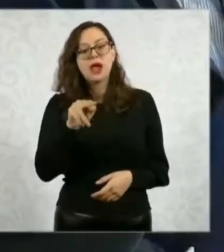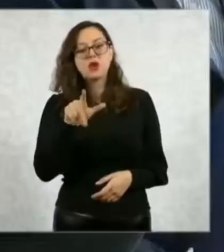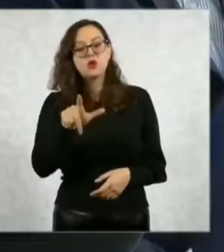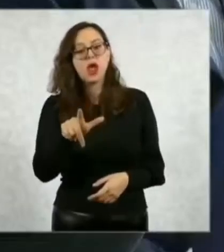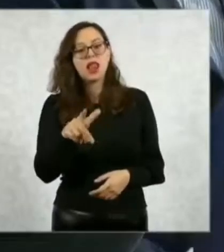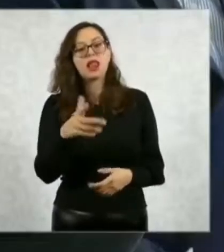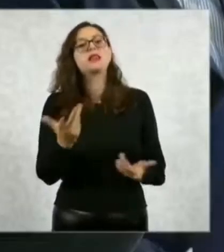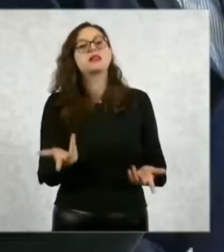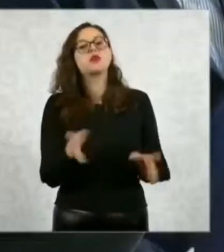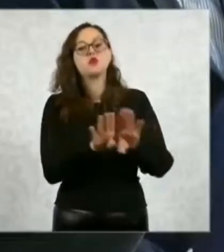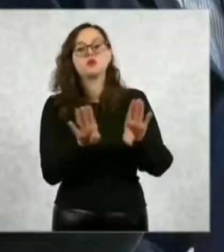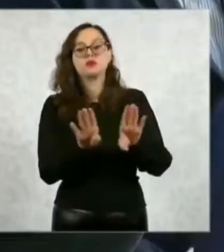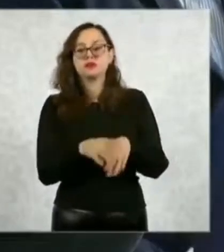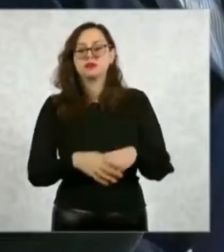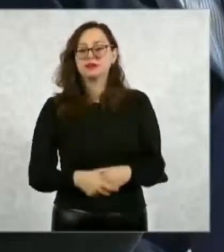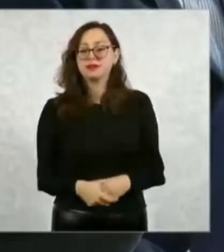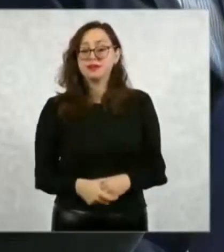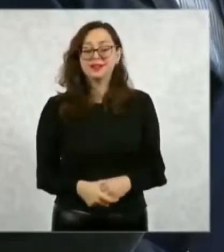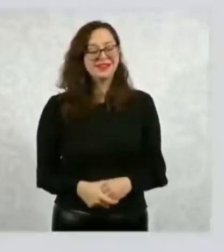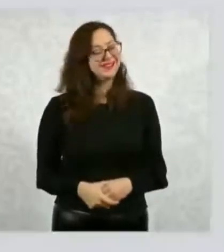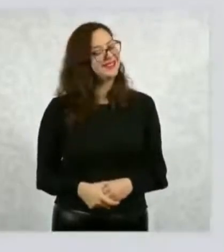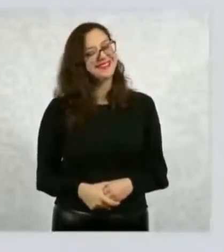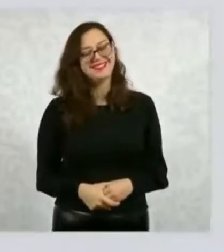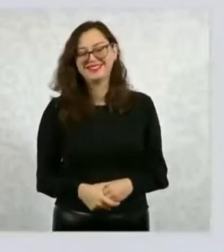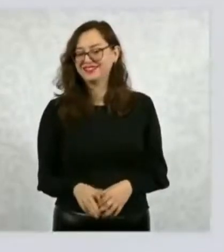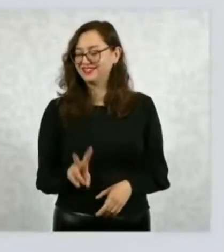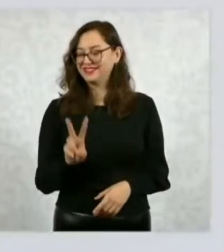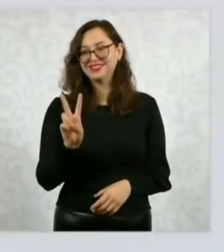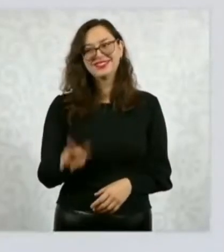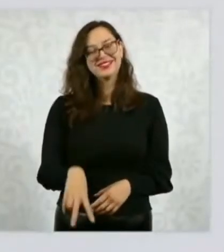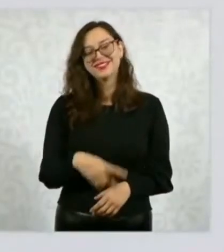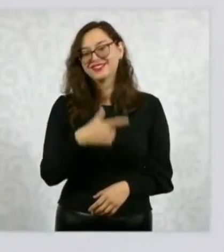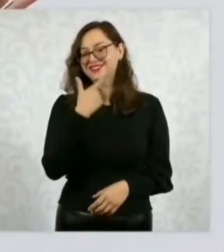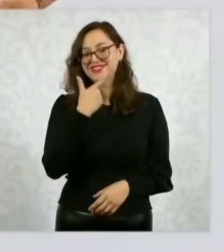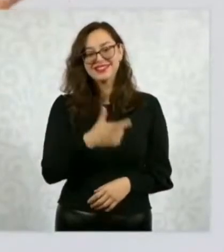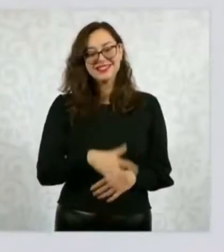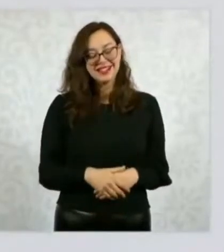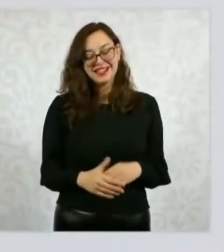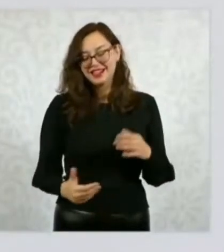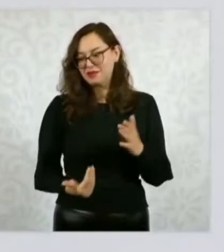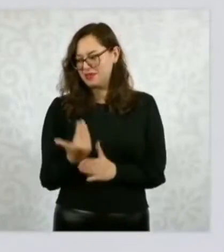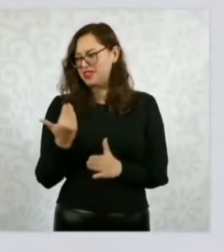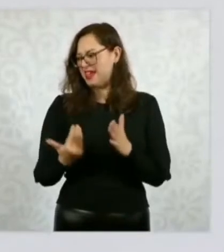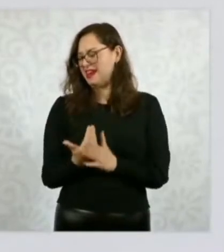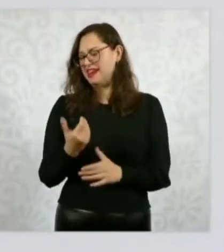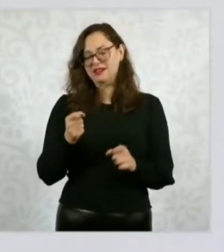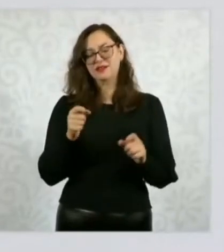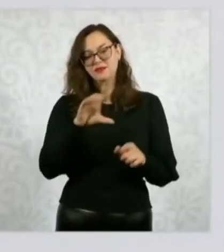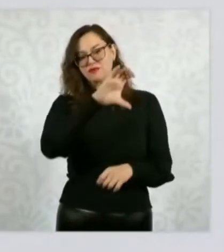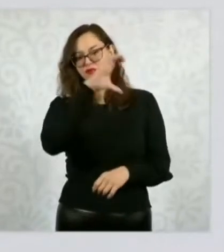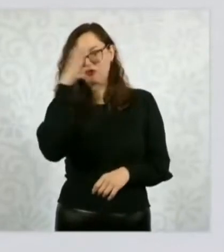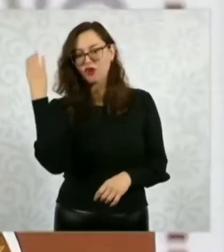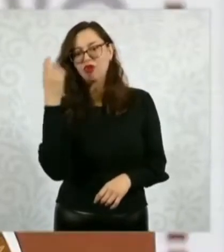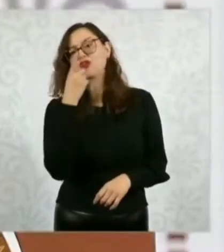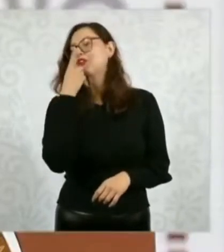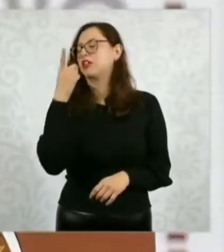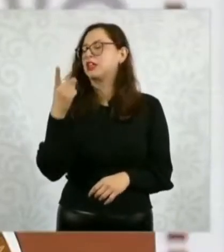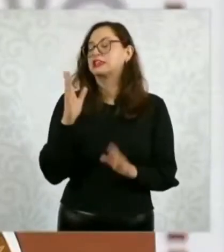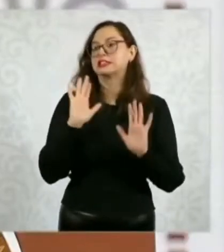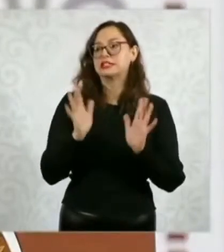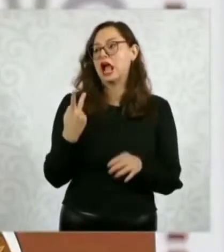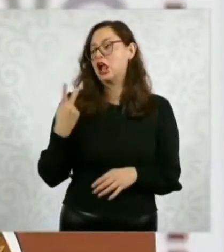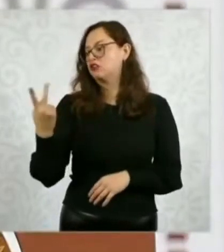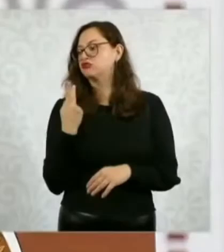doctora? Es que de veras, sacaron en la mañana, creo que Claudio X. González, que la reconciliación y no sé qué, y luego